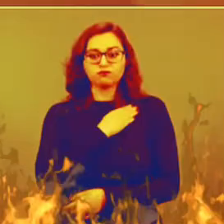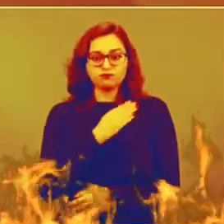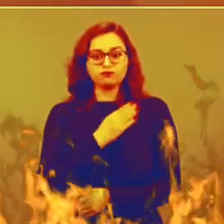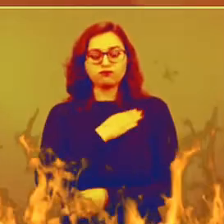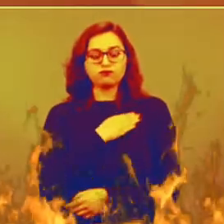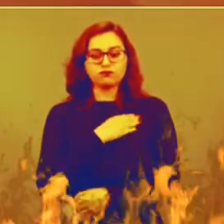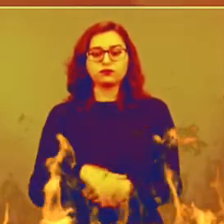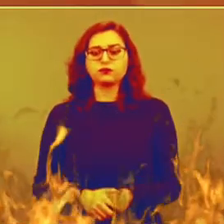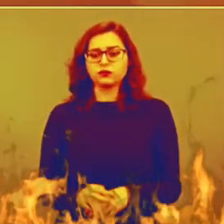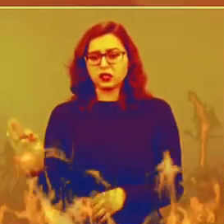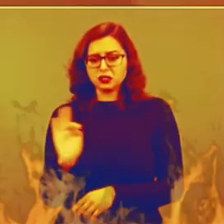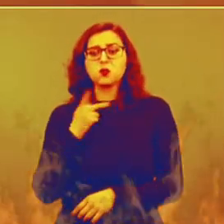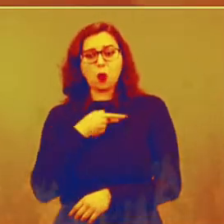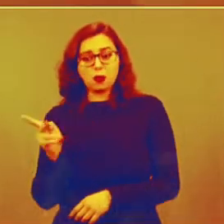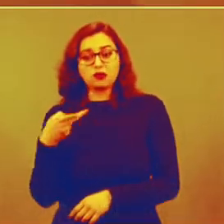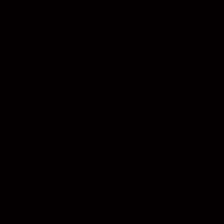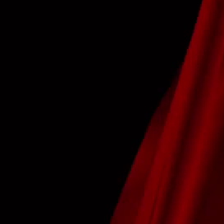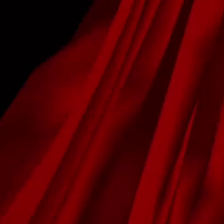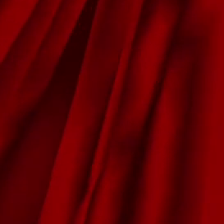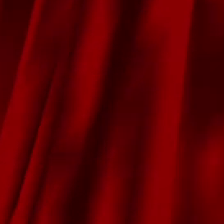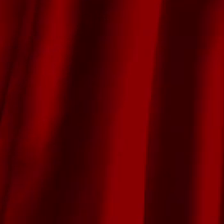dejarles pobreza, pero no deshonra.